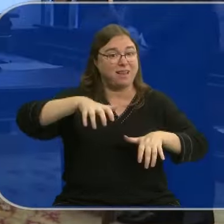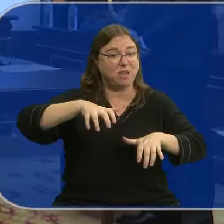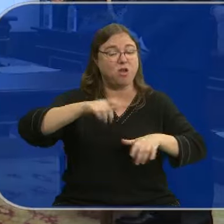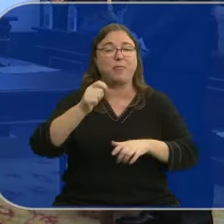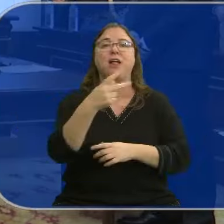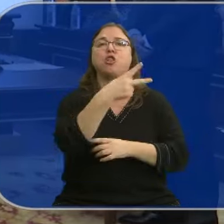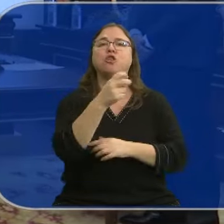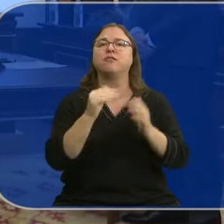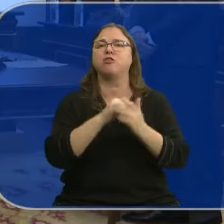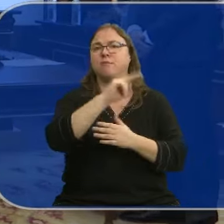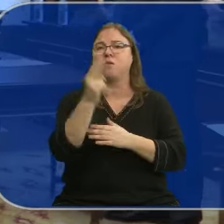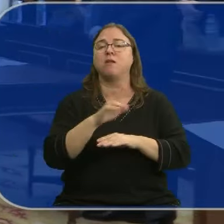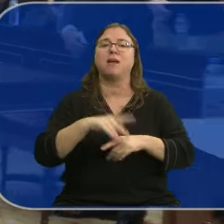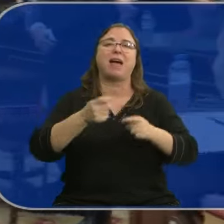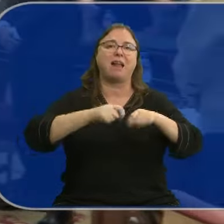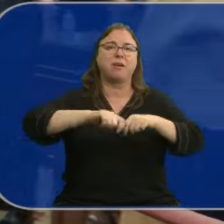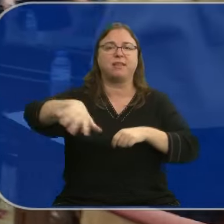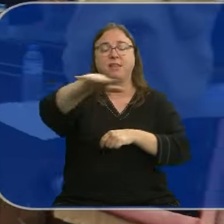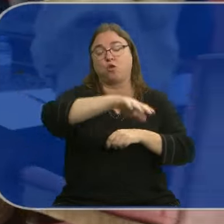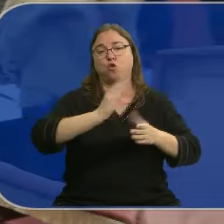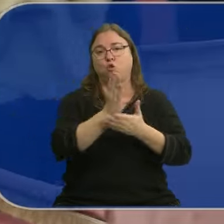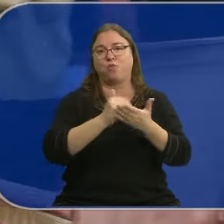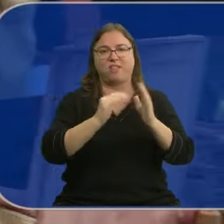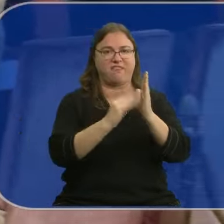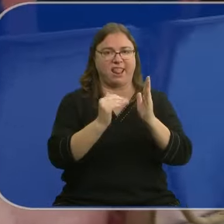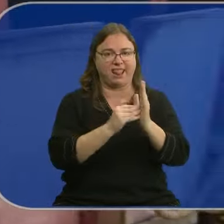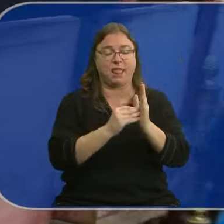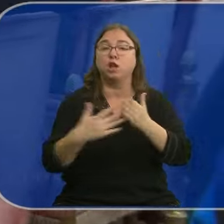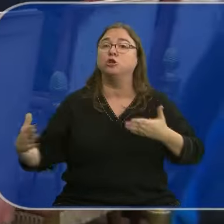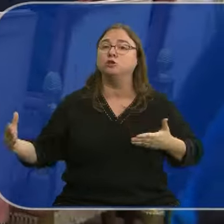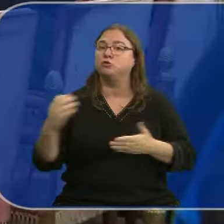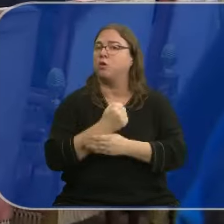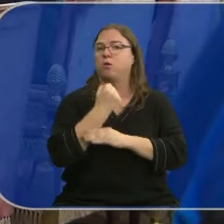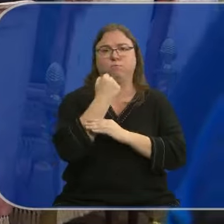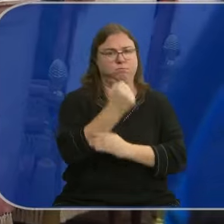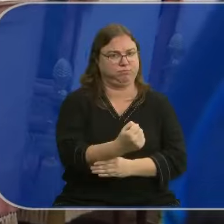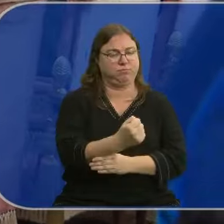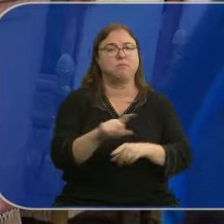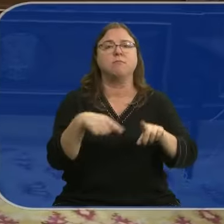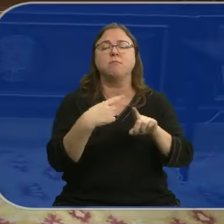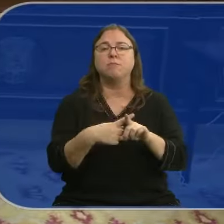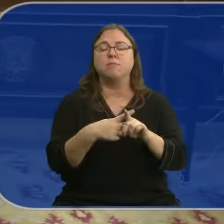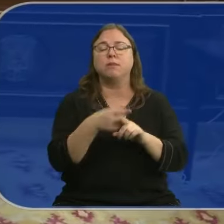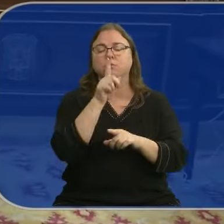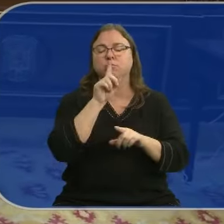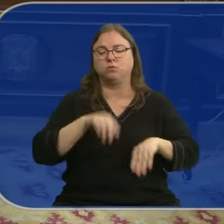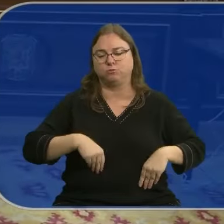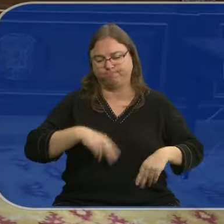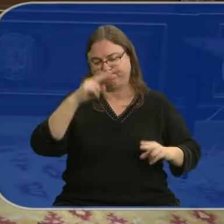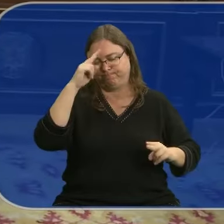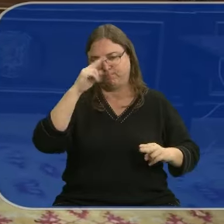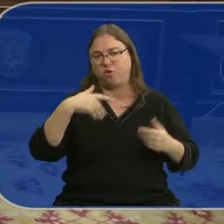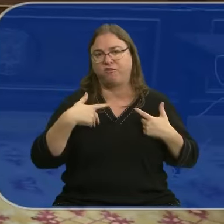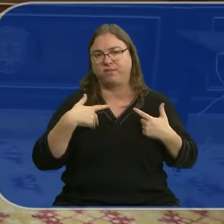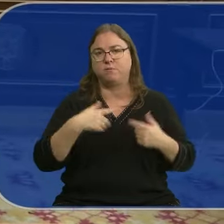destinará 200.000 euros para Albacete y la comunidad valenciana. Todos los grupos han apoyado la iniciativa y también han guardado un minuto de silencio por